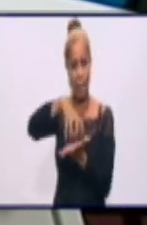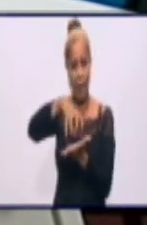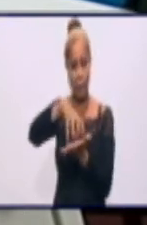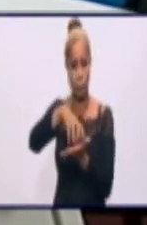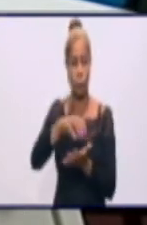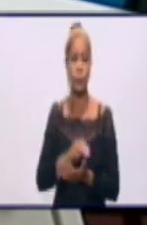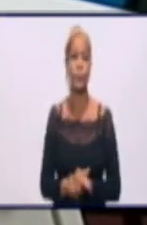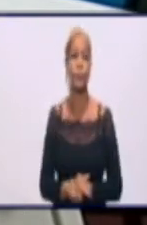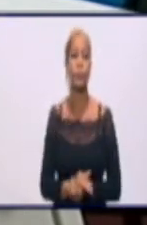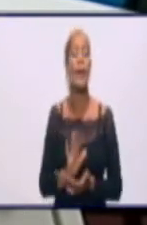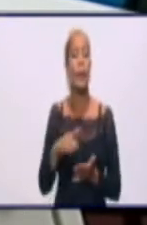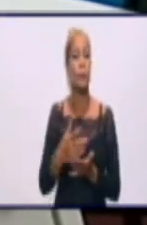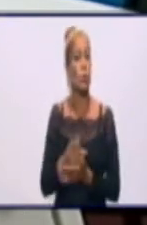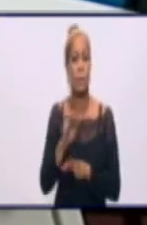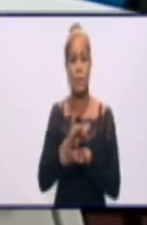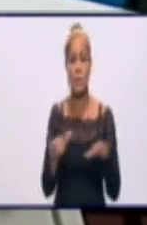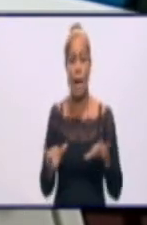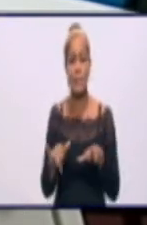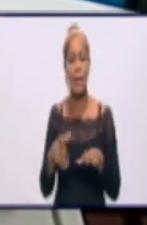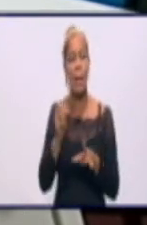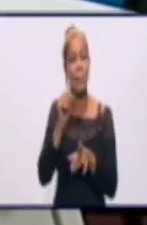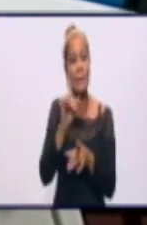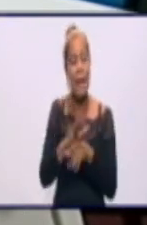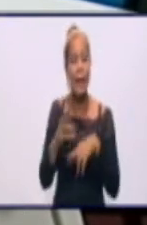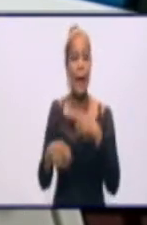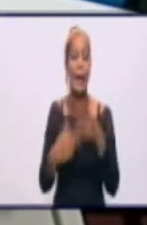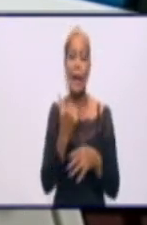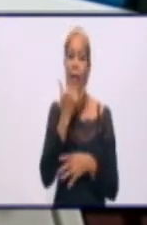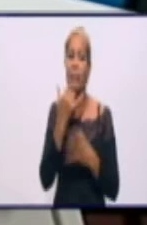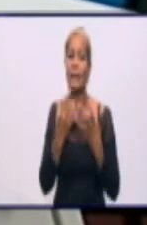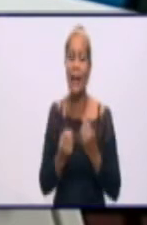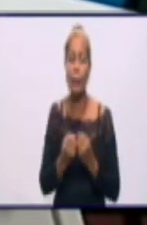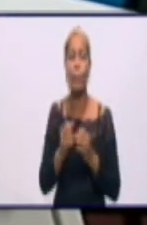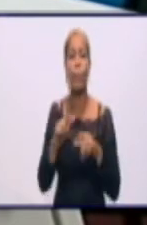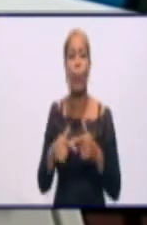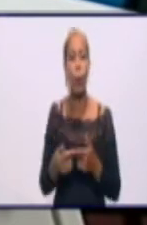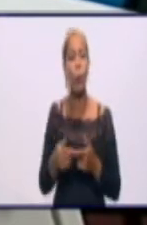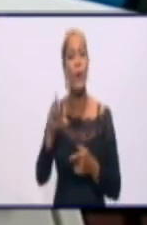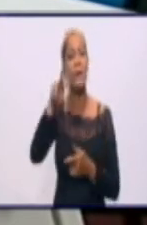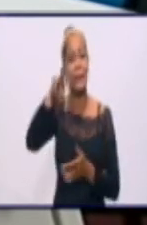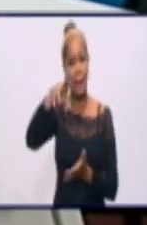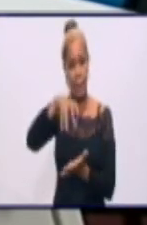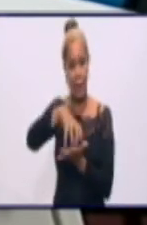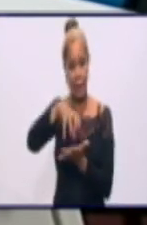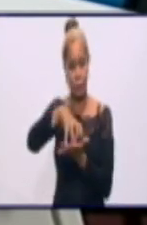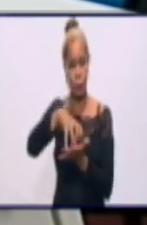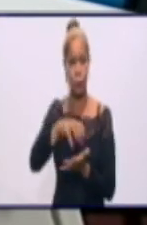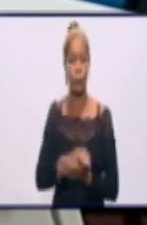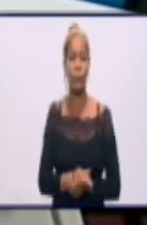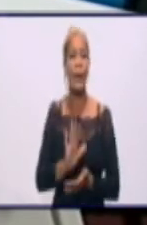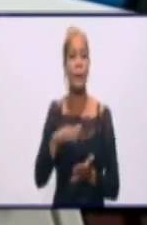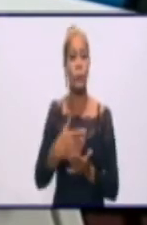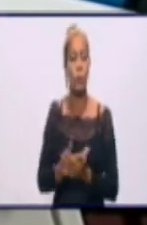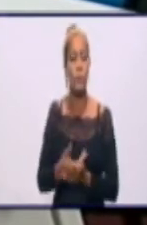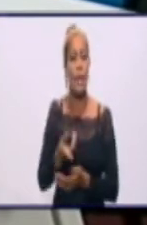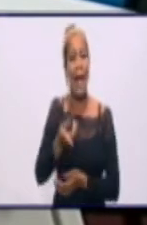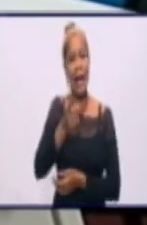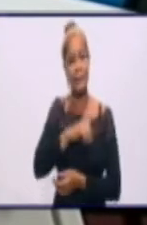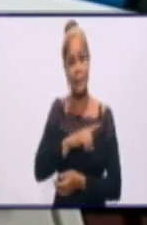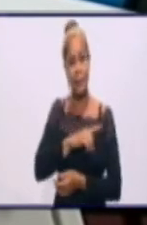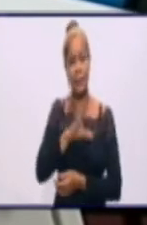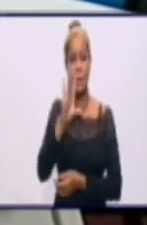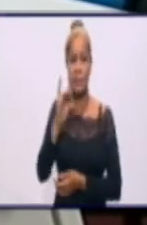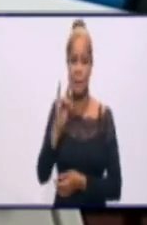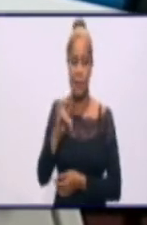bloques, sino más bien por circuito, pero usted tiene los elementos, los detalles, puede explicárselo. Sí, bueno, ayer lo decíamos, ¿no? Se conformaron 9